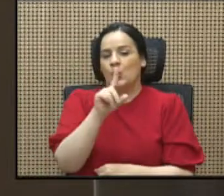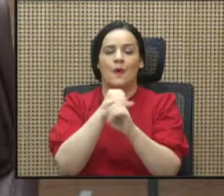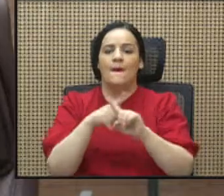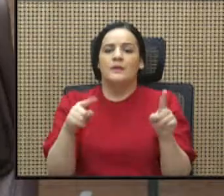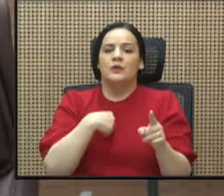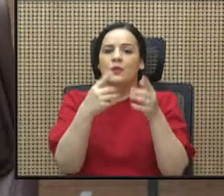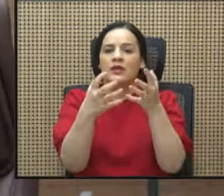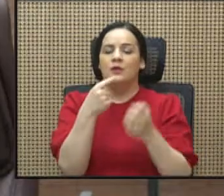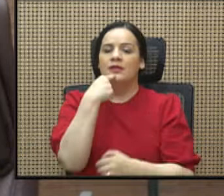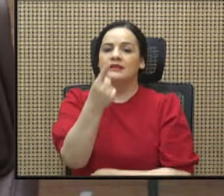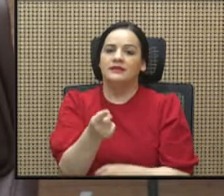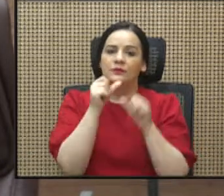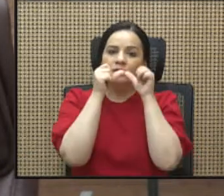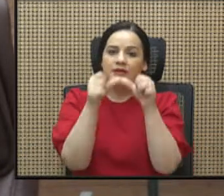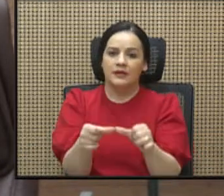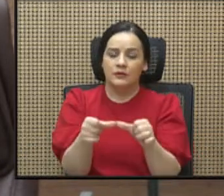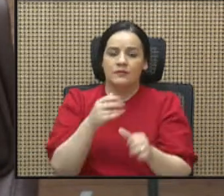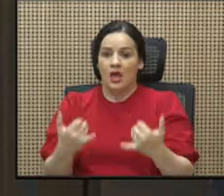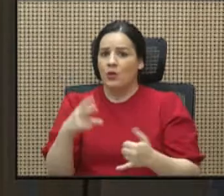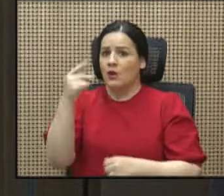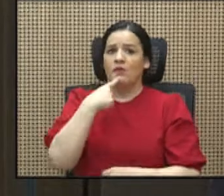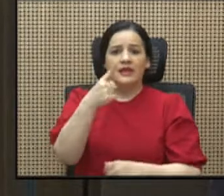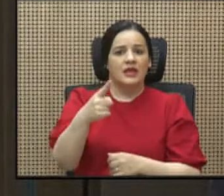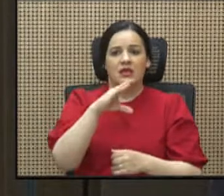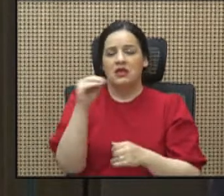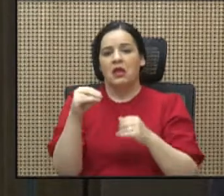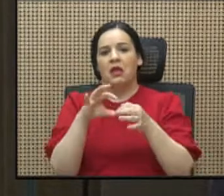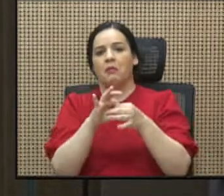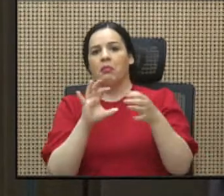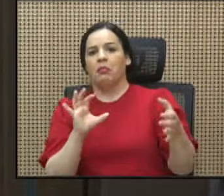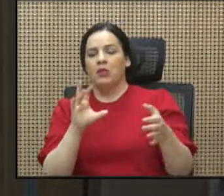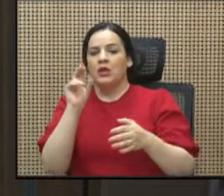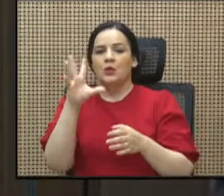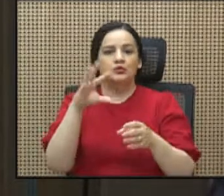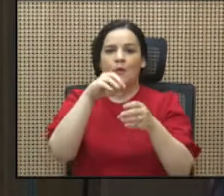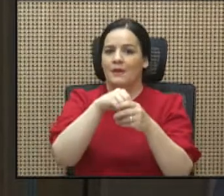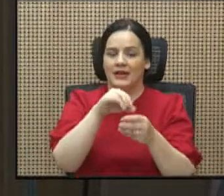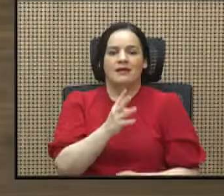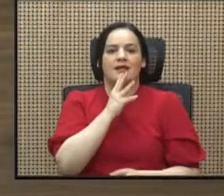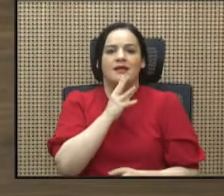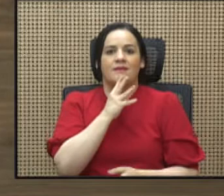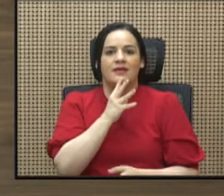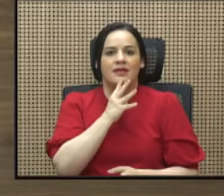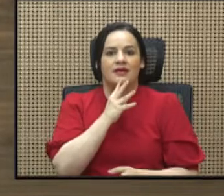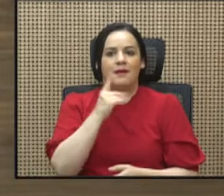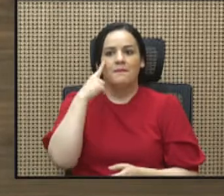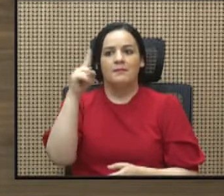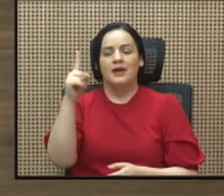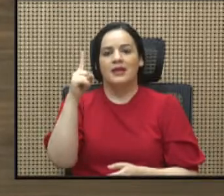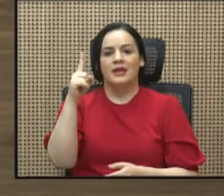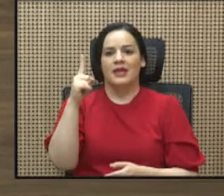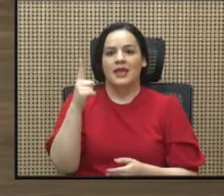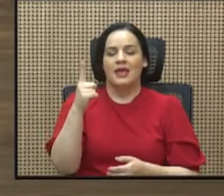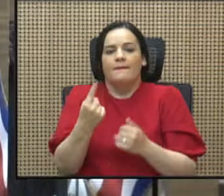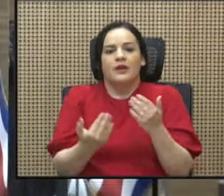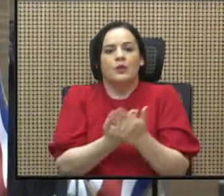legislativo tres dictámenes que sugerían el resello y dos de ellos buscaban el archivo del expediente por lo que el plenario legislativo